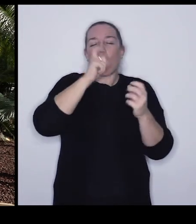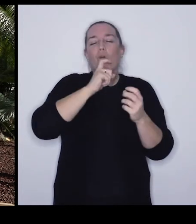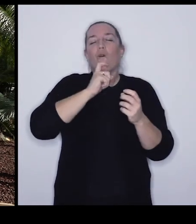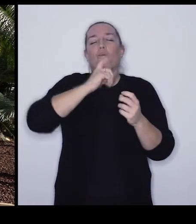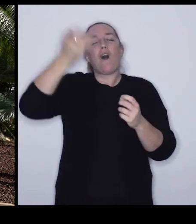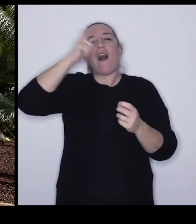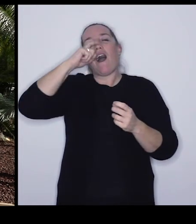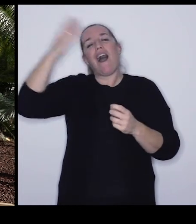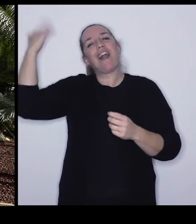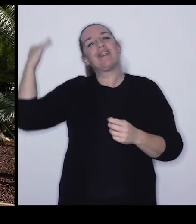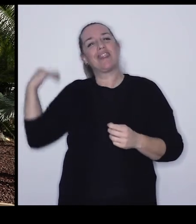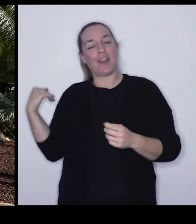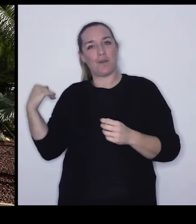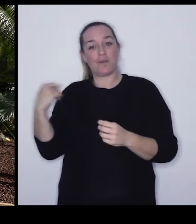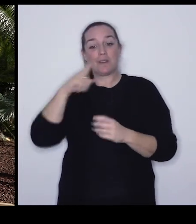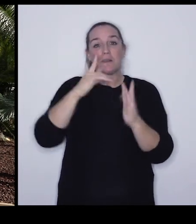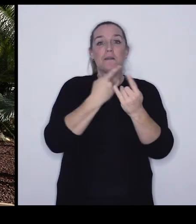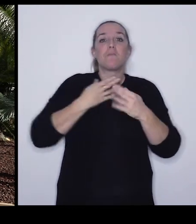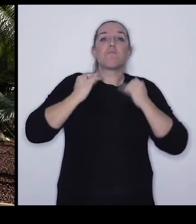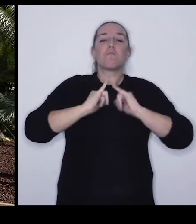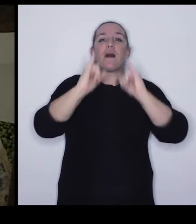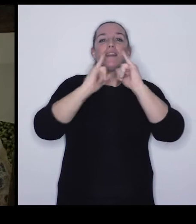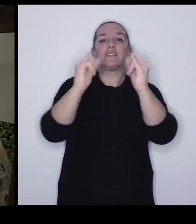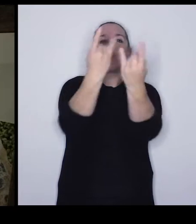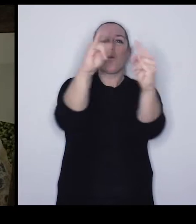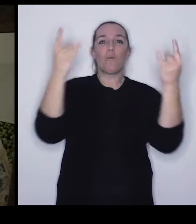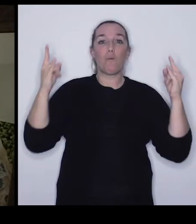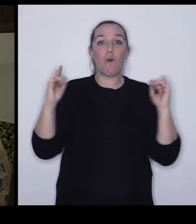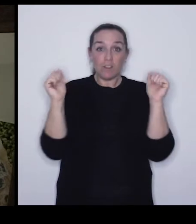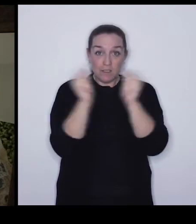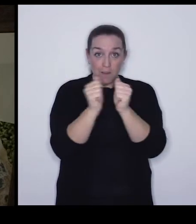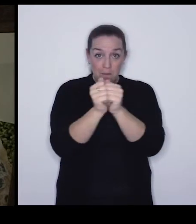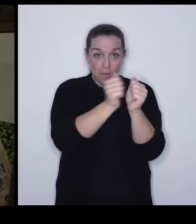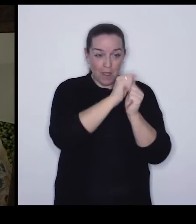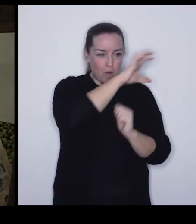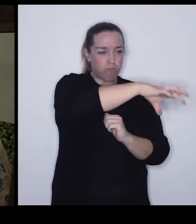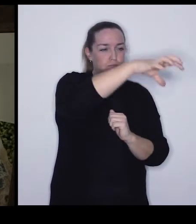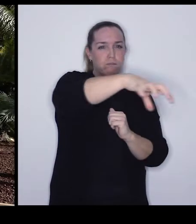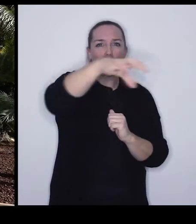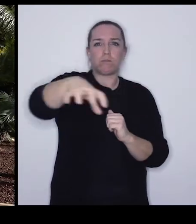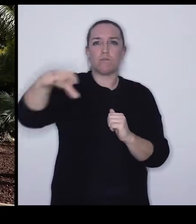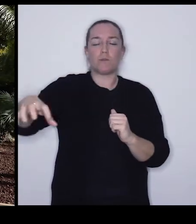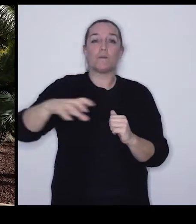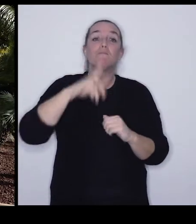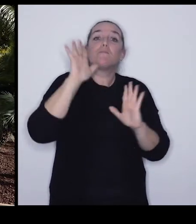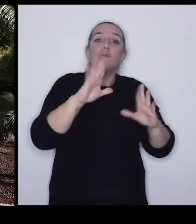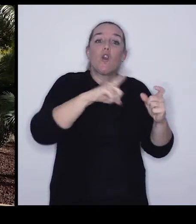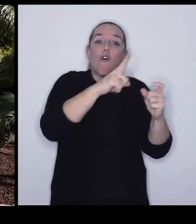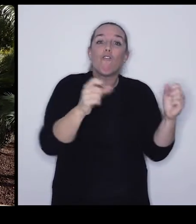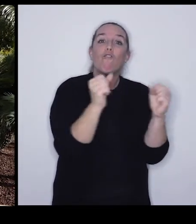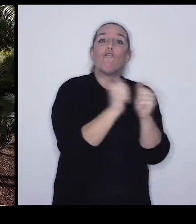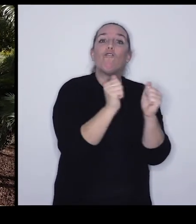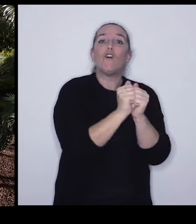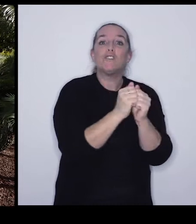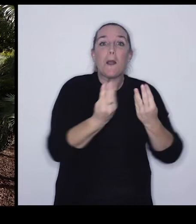a épocas pasadas. Este paseo es el Bosque de Piedra... ...en el que hay fósiles vivientes como